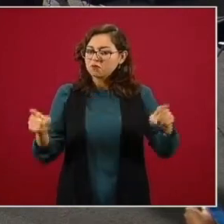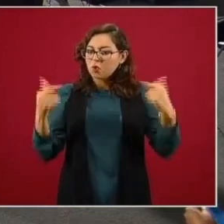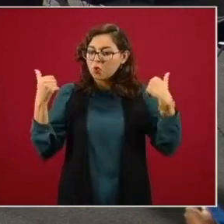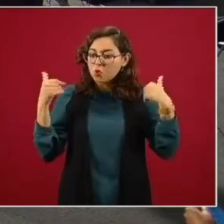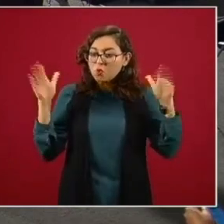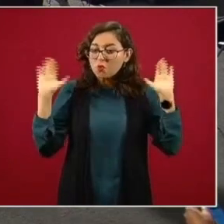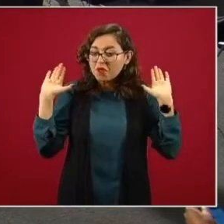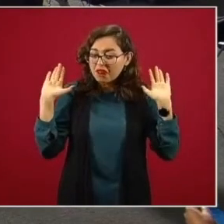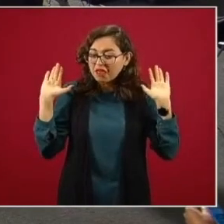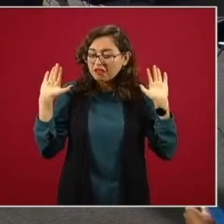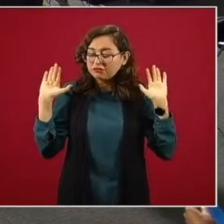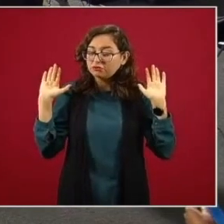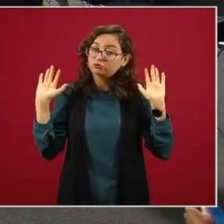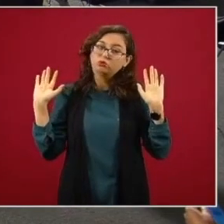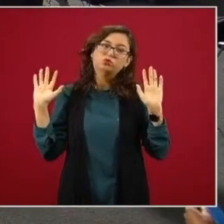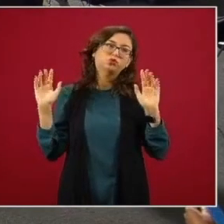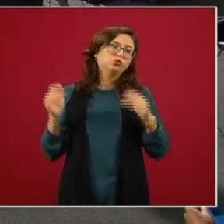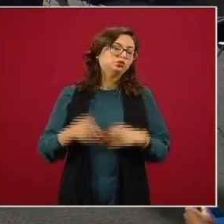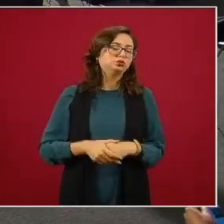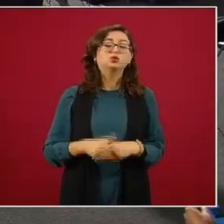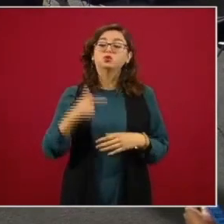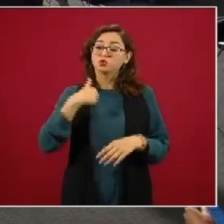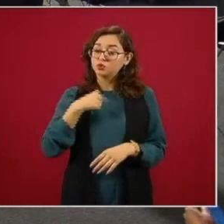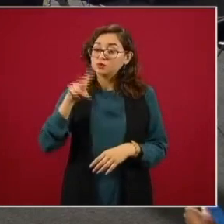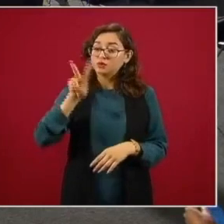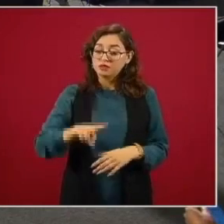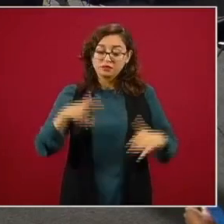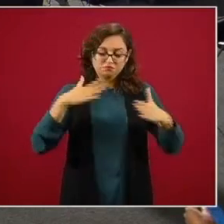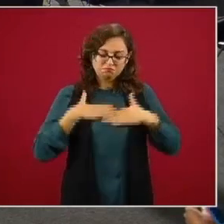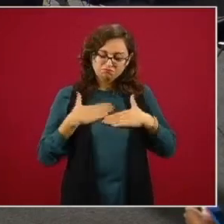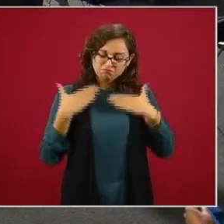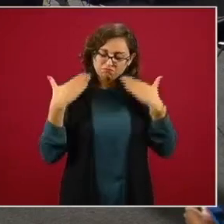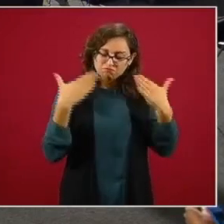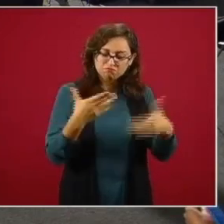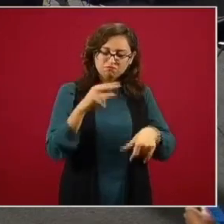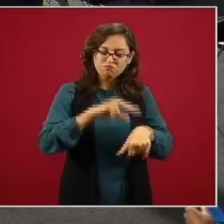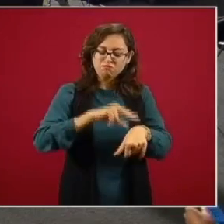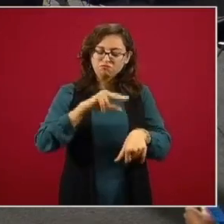confianza al doctor Hugo López Gatell